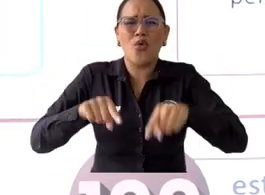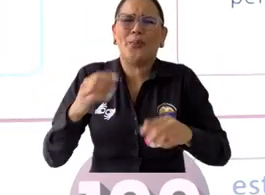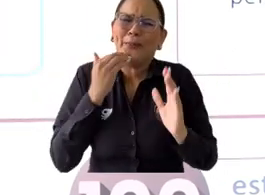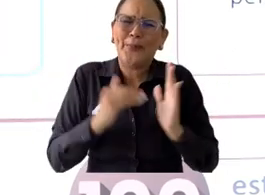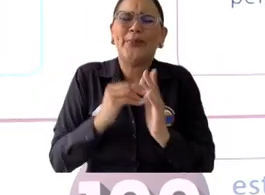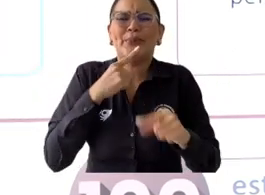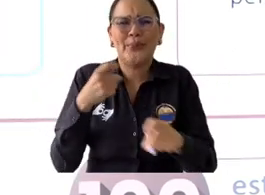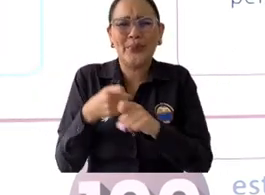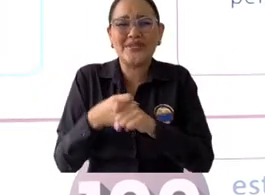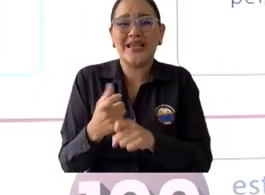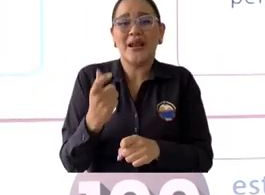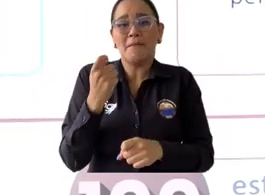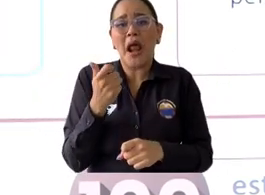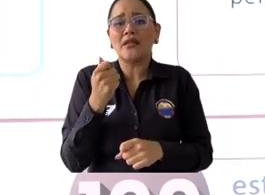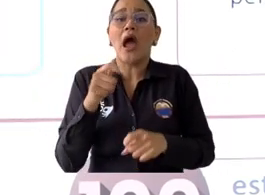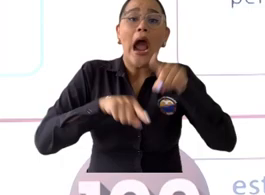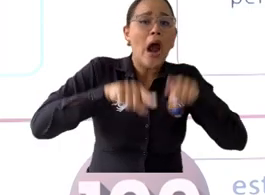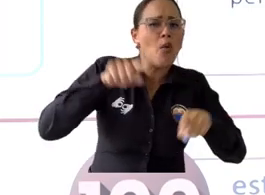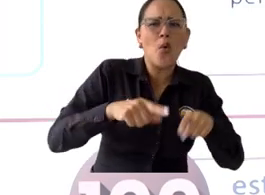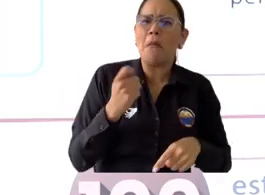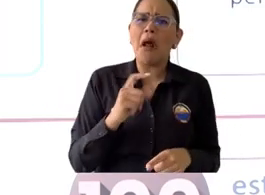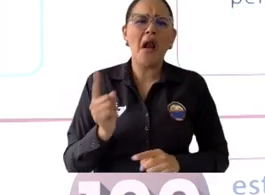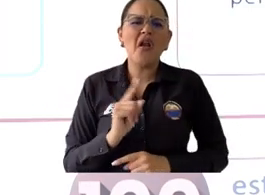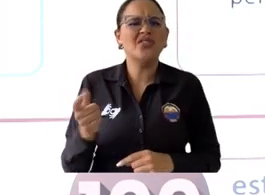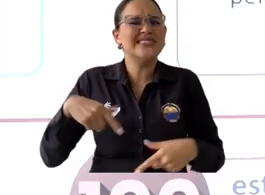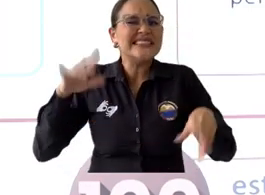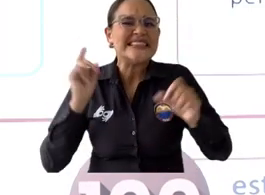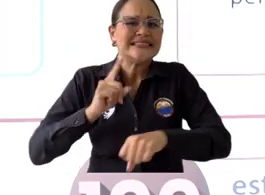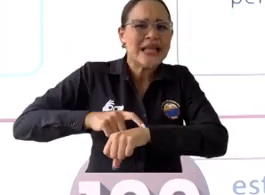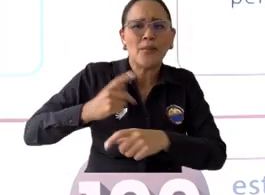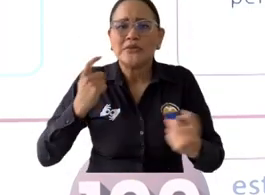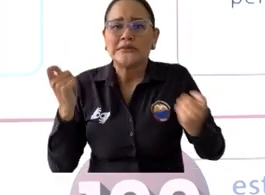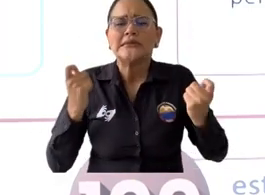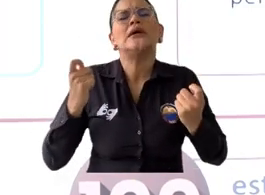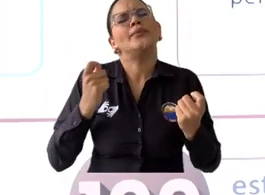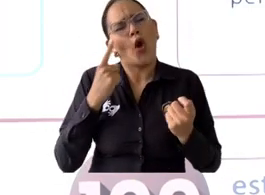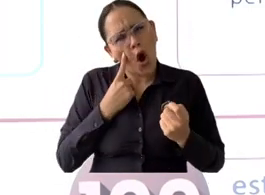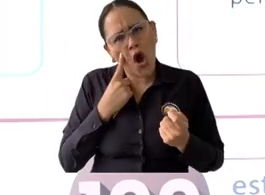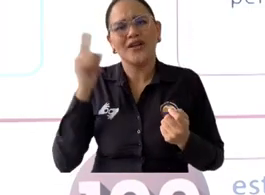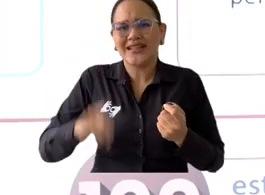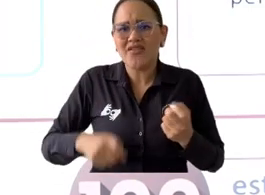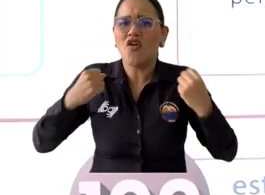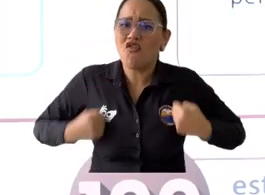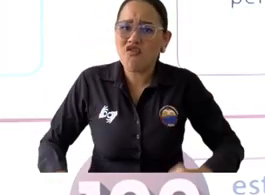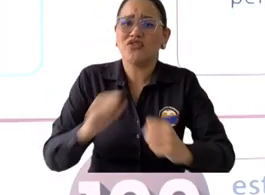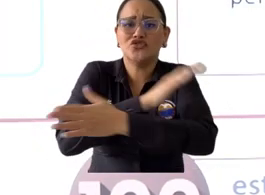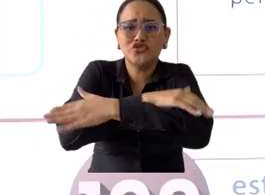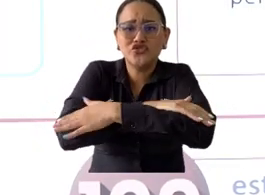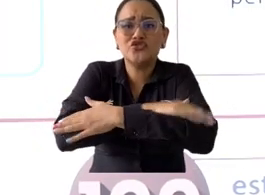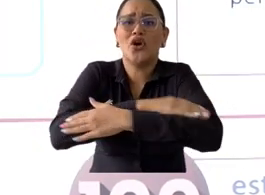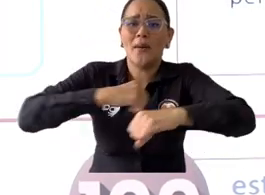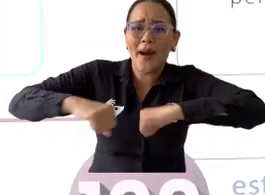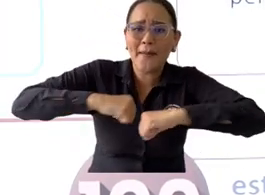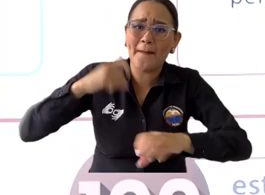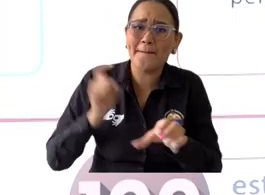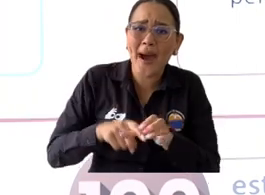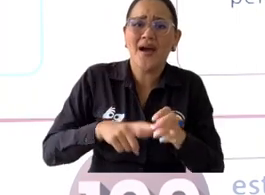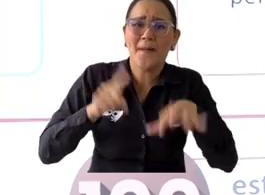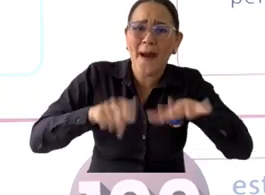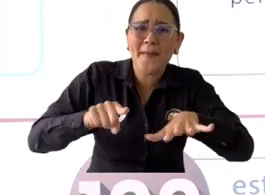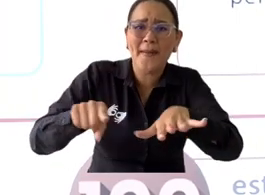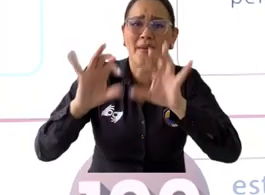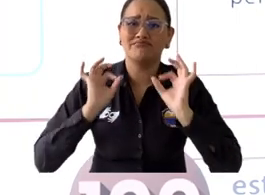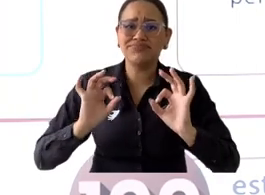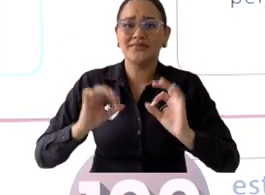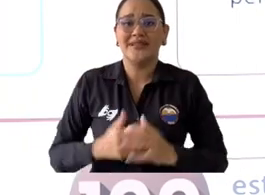de cambiar y optar por una carrera donde podamos desarrollar el máximo potencial, pero no es. Está claro que no todo el mundo aprende al mismo ritmo,